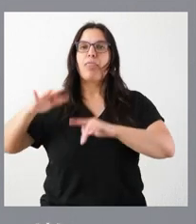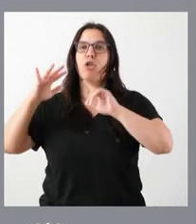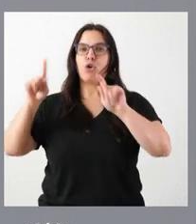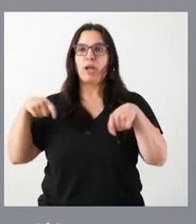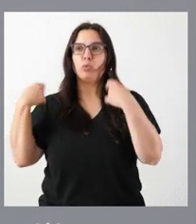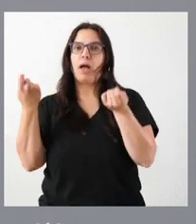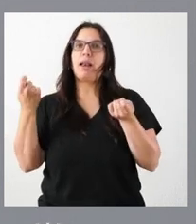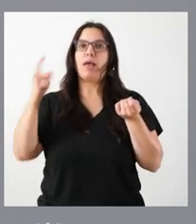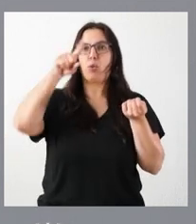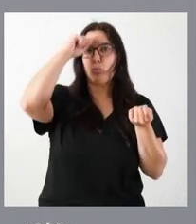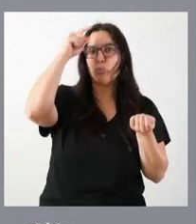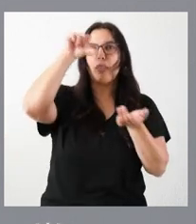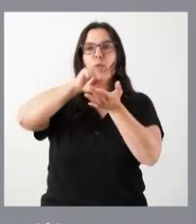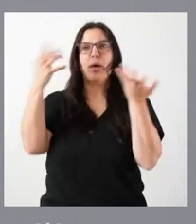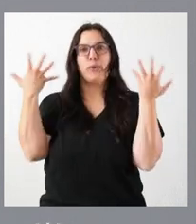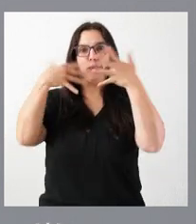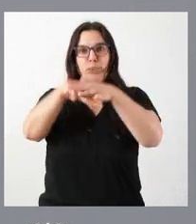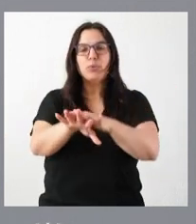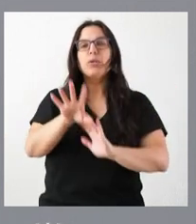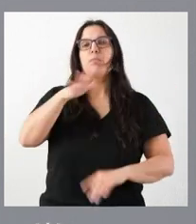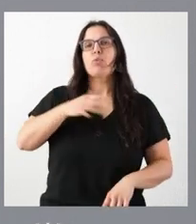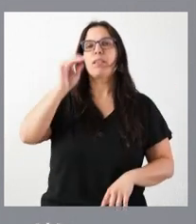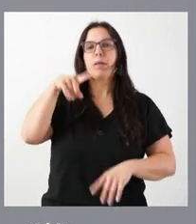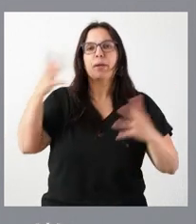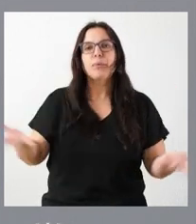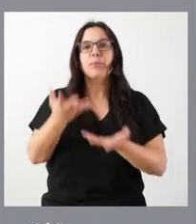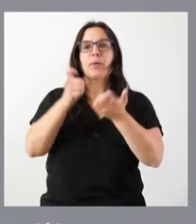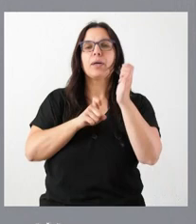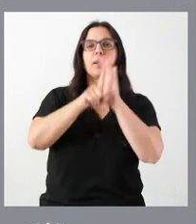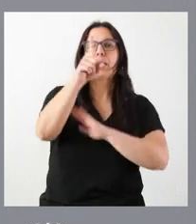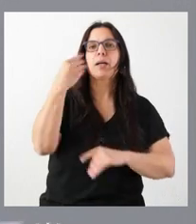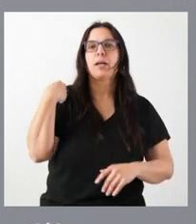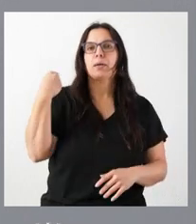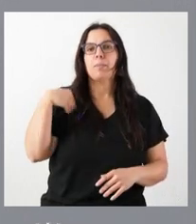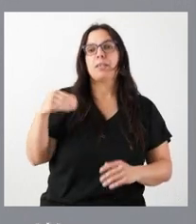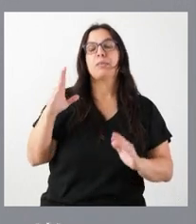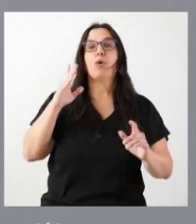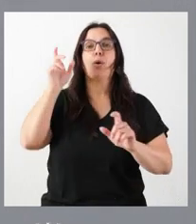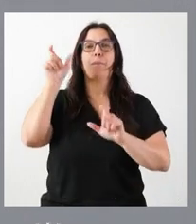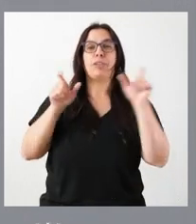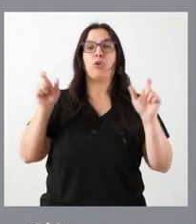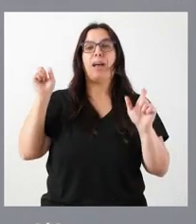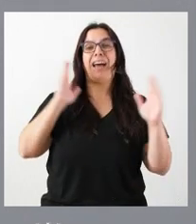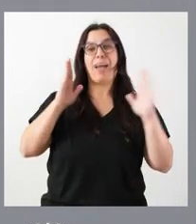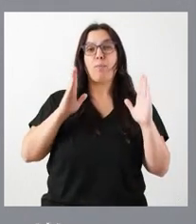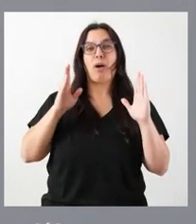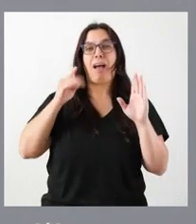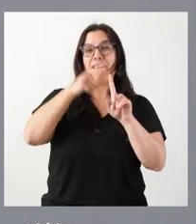cultura en la ciudad y contribuir a la desestacionalización de la demanda. Tienen ustedes